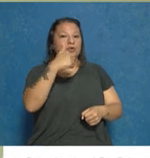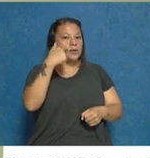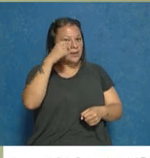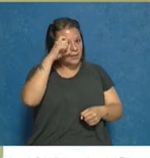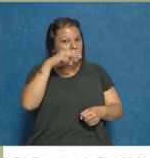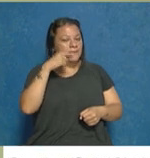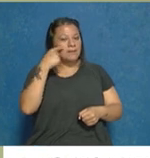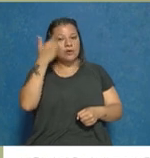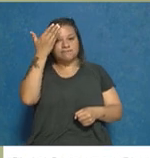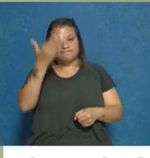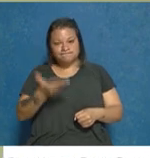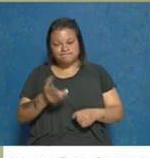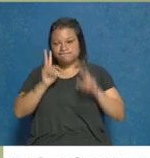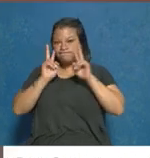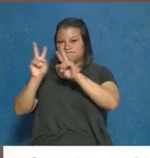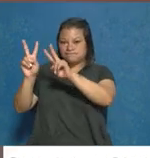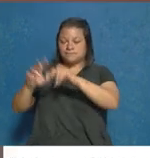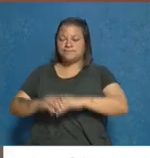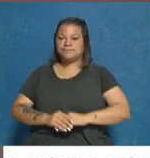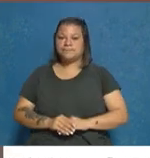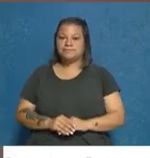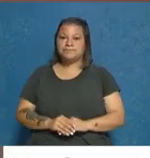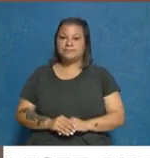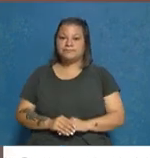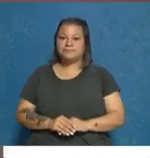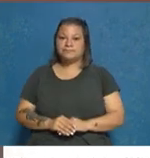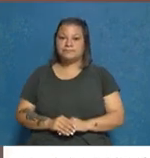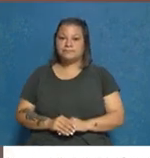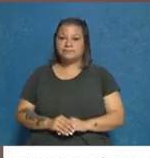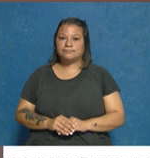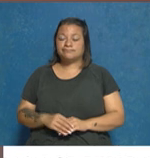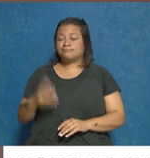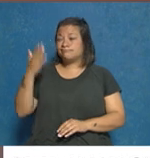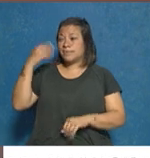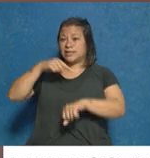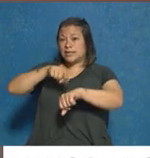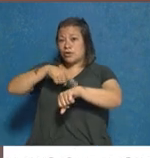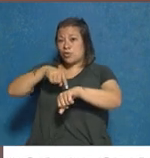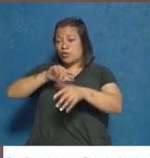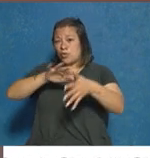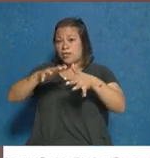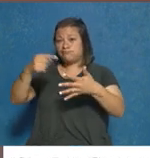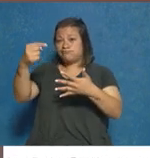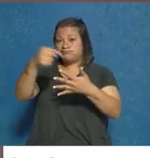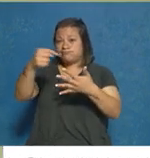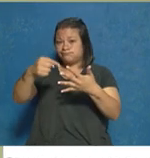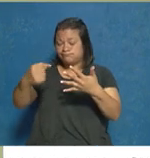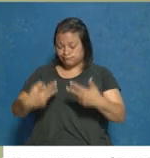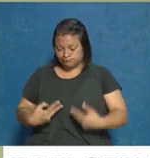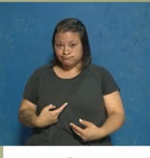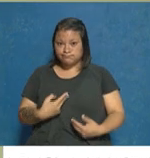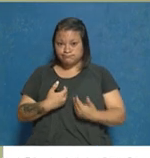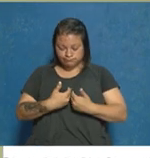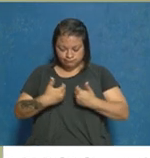a quien tenemos allí en pantalla. Hace horas nada más se conocieron detalles de la necropsia,